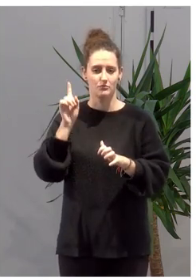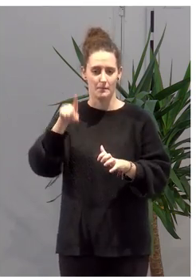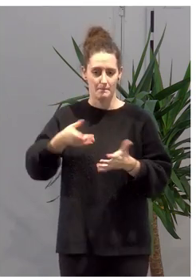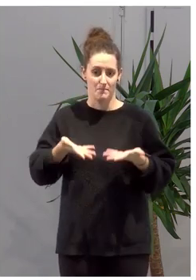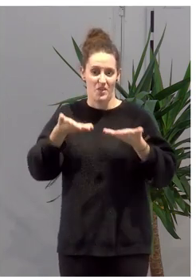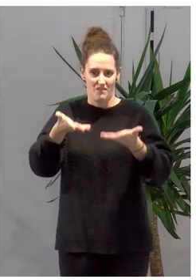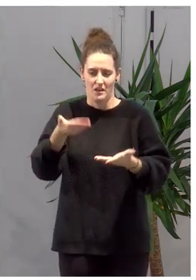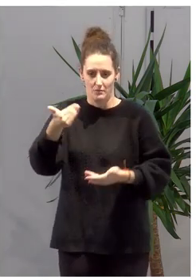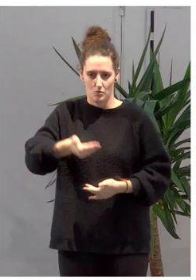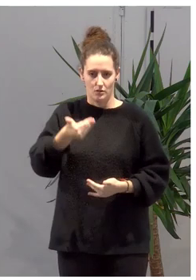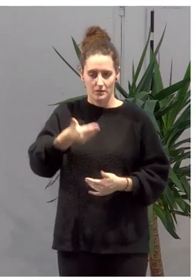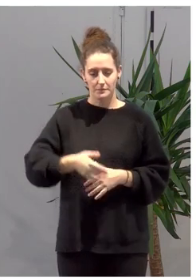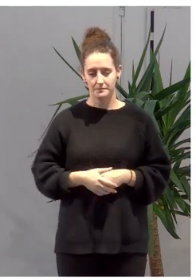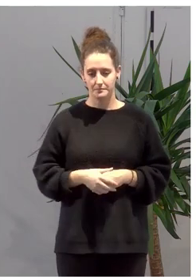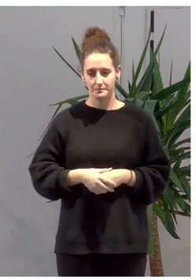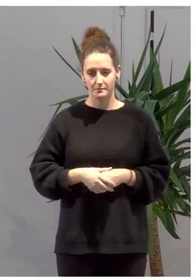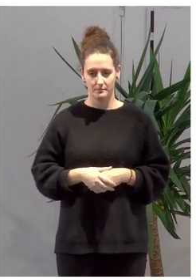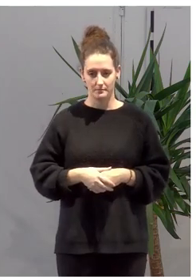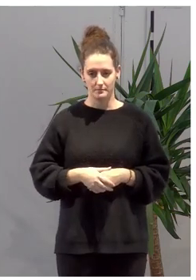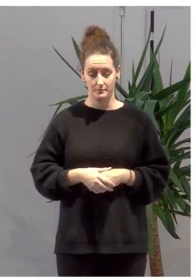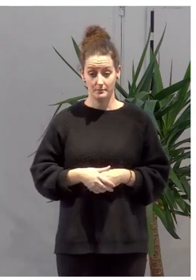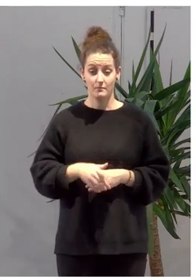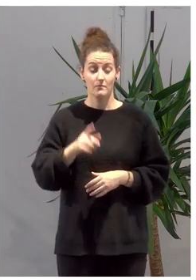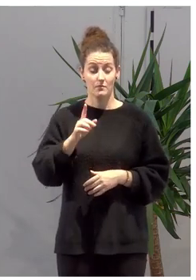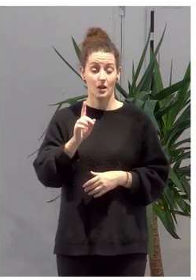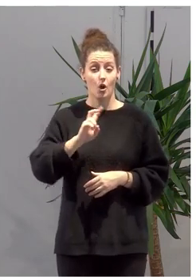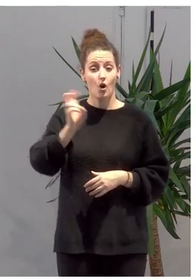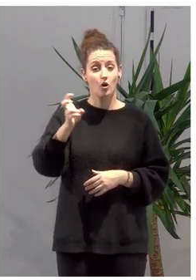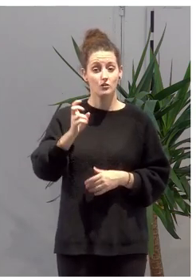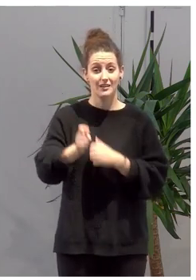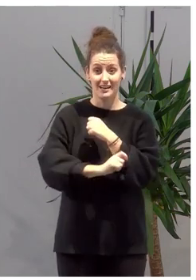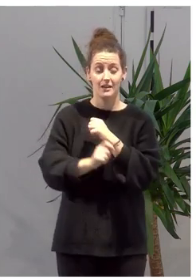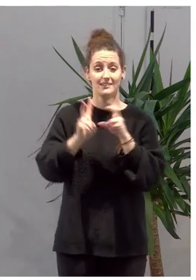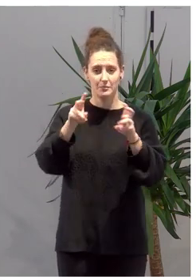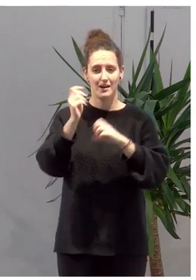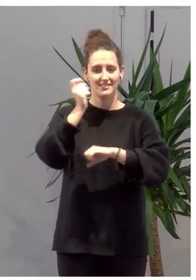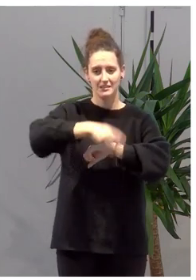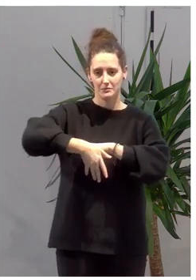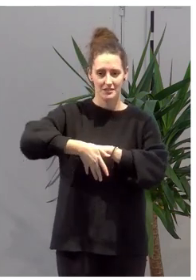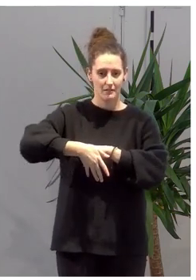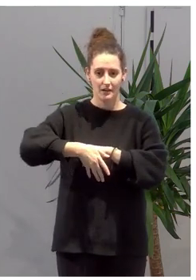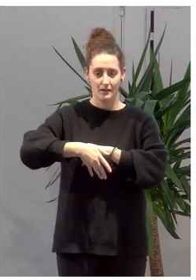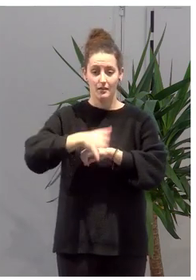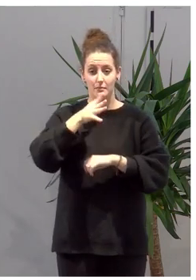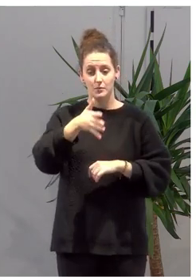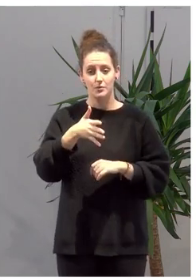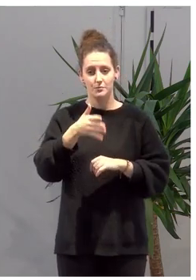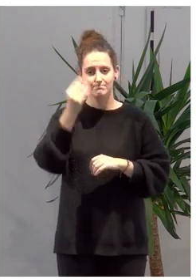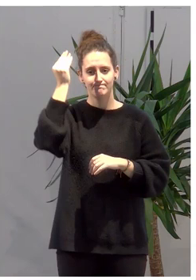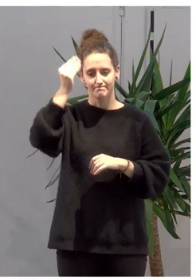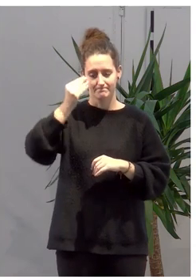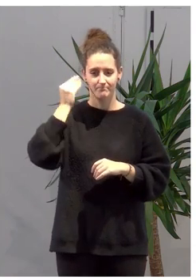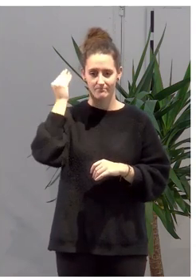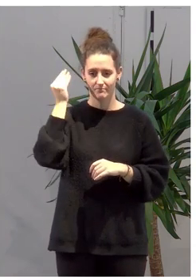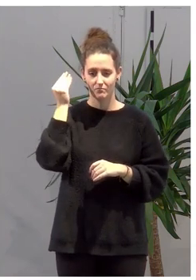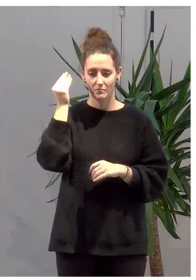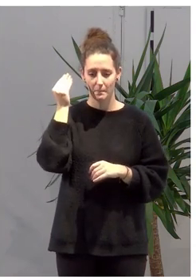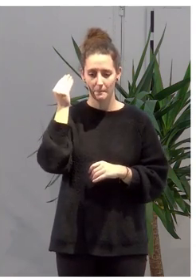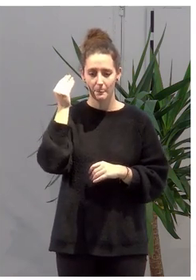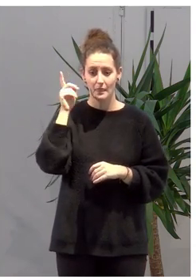proyecto. Uno de los aspectos clave es la transversalidad, porque pensamos, y en eso